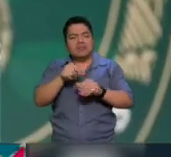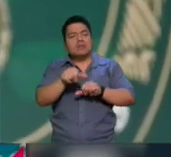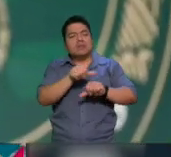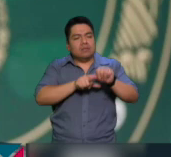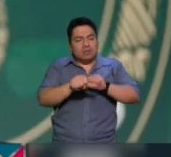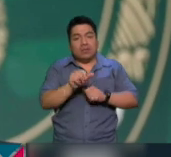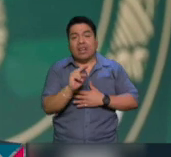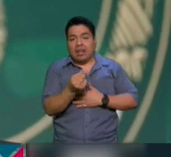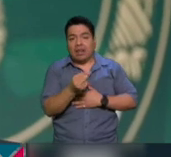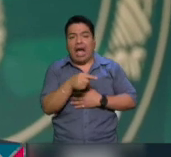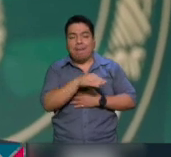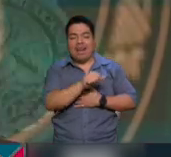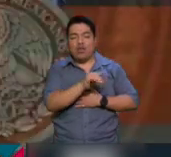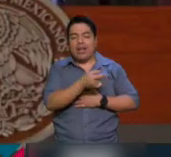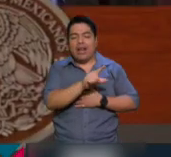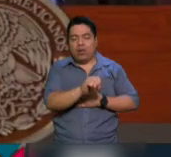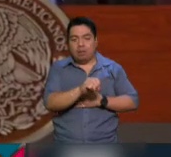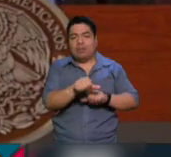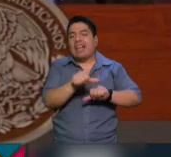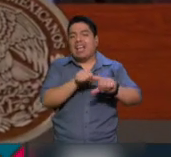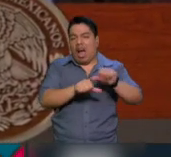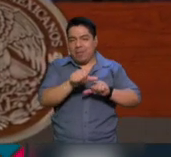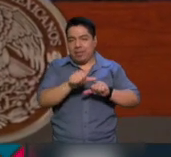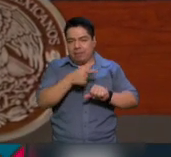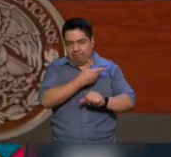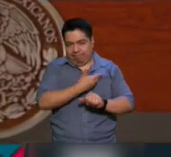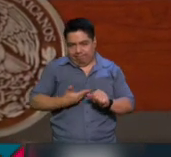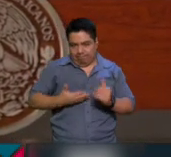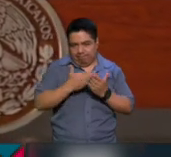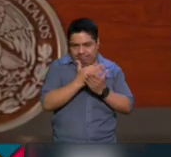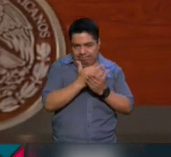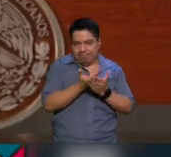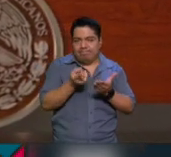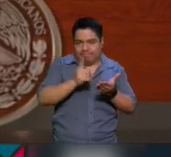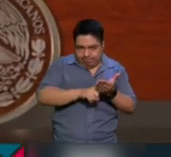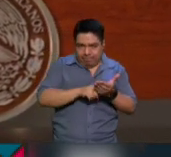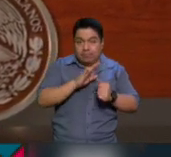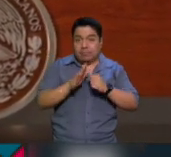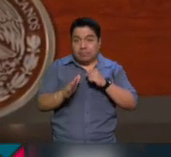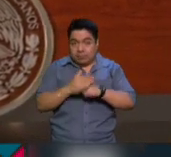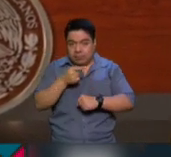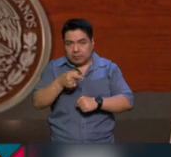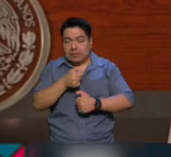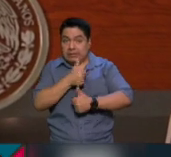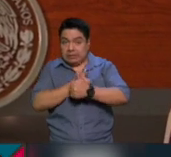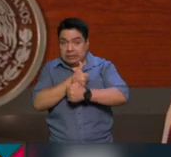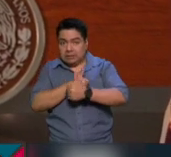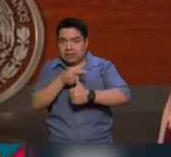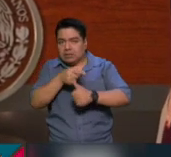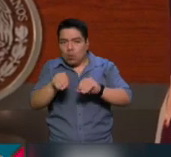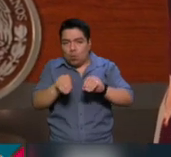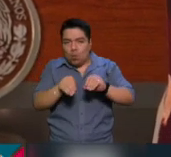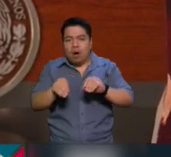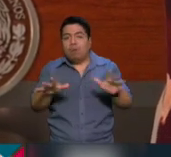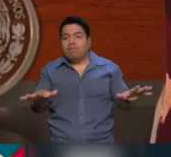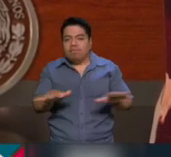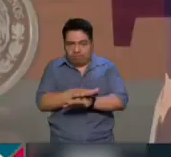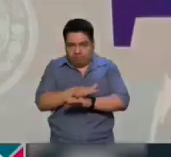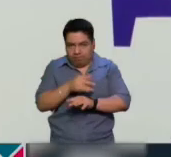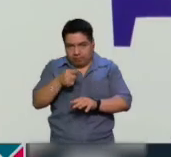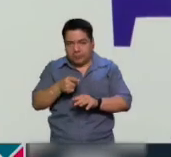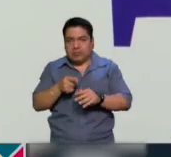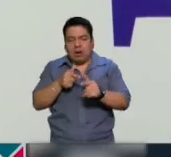partir de noviembre a Mario Delgado en la presidencia nacional de Morena, pues aceptó que le gustaría enfrentar el reto de que el movimiento de transformación, dijo,